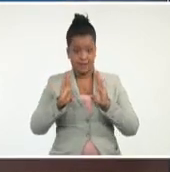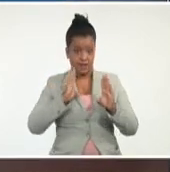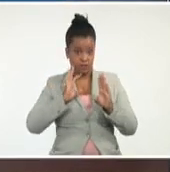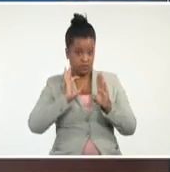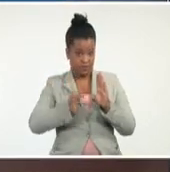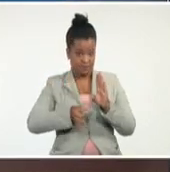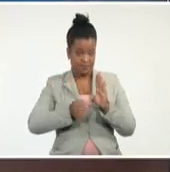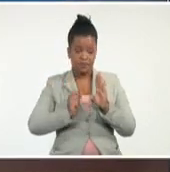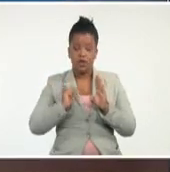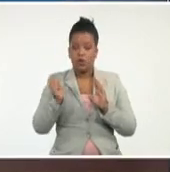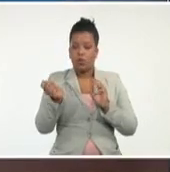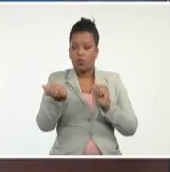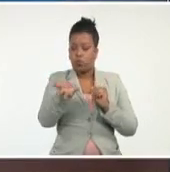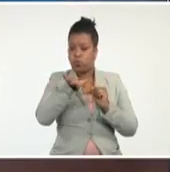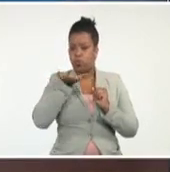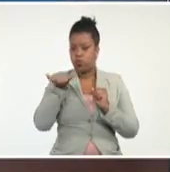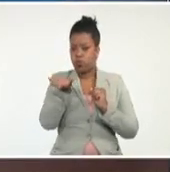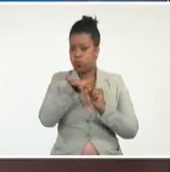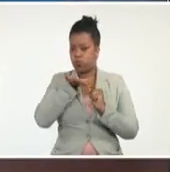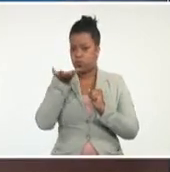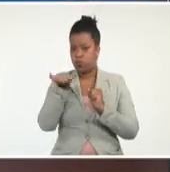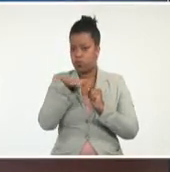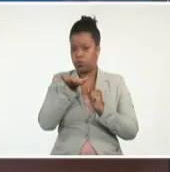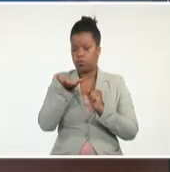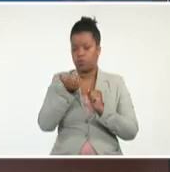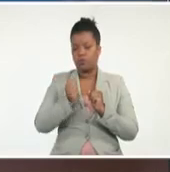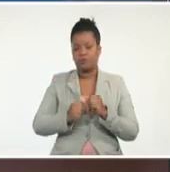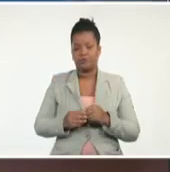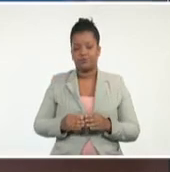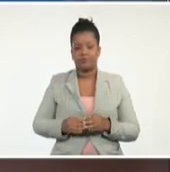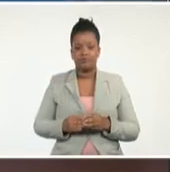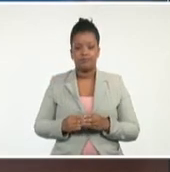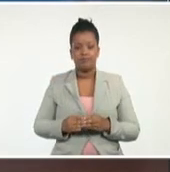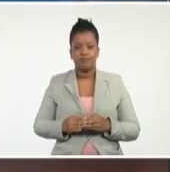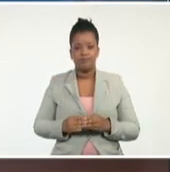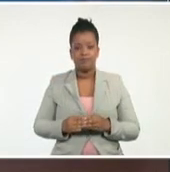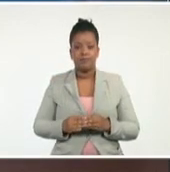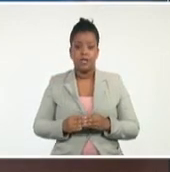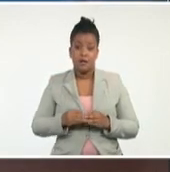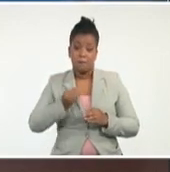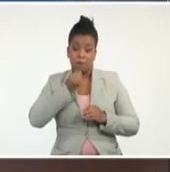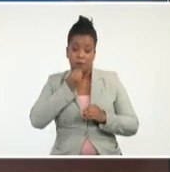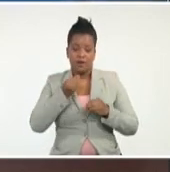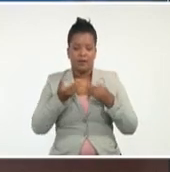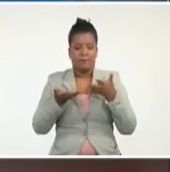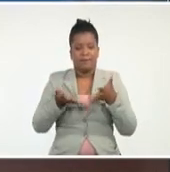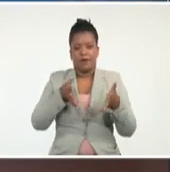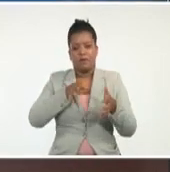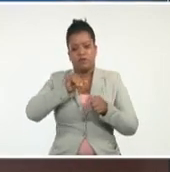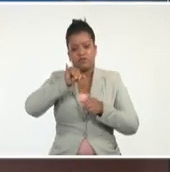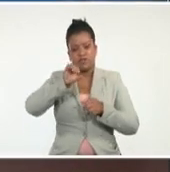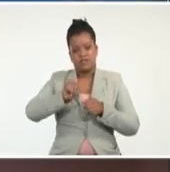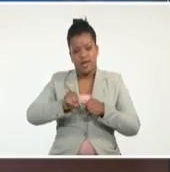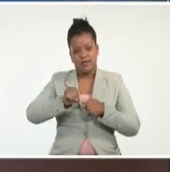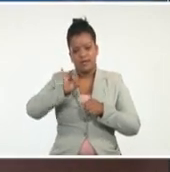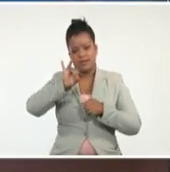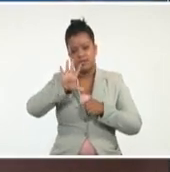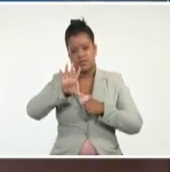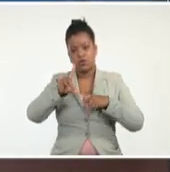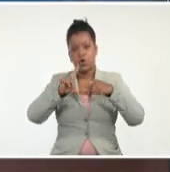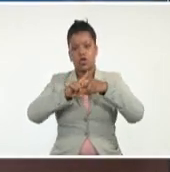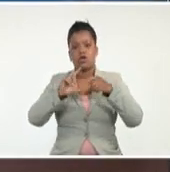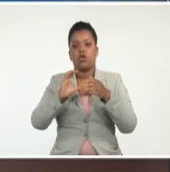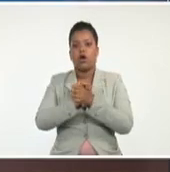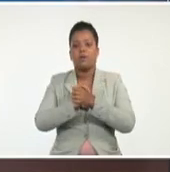una forma circular, pues estarán entre 60 y 75 kilómetros por hora,